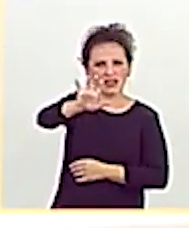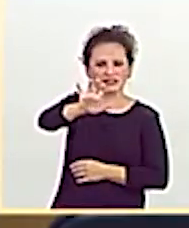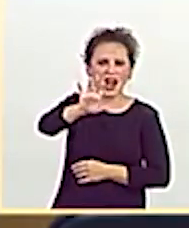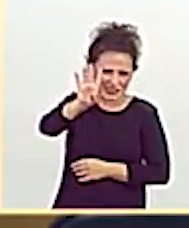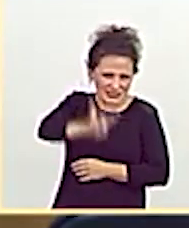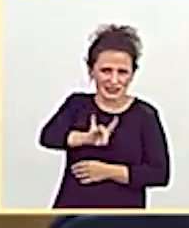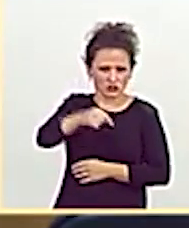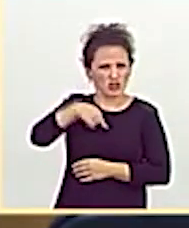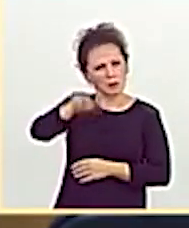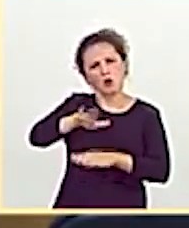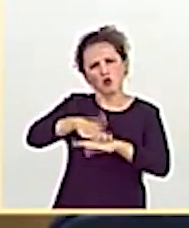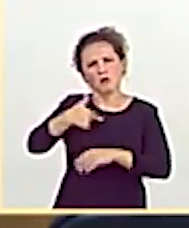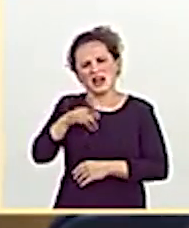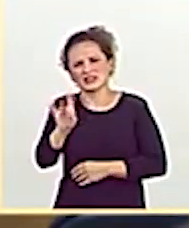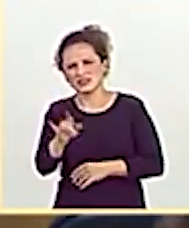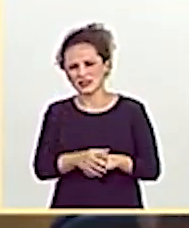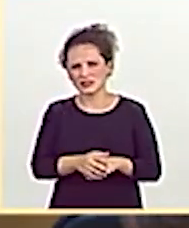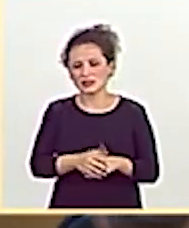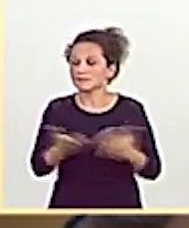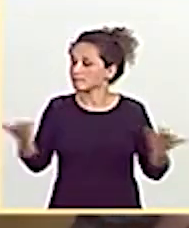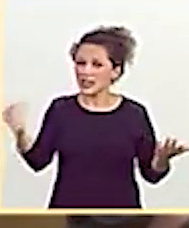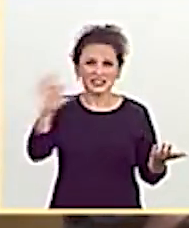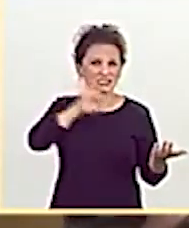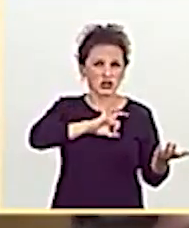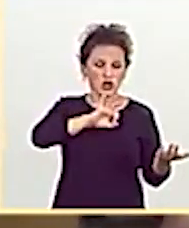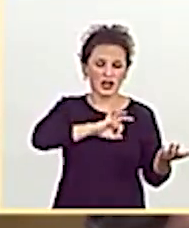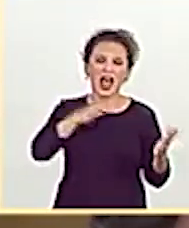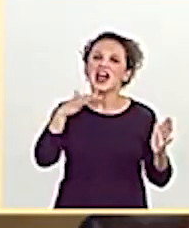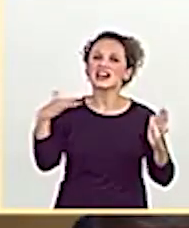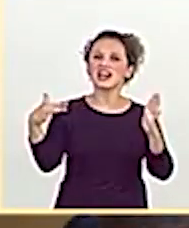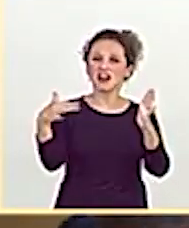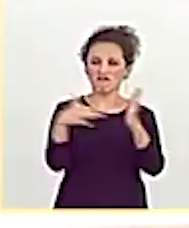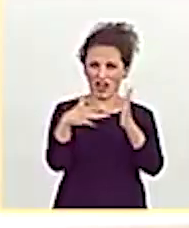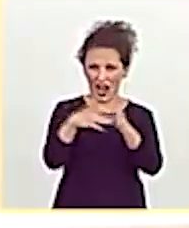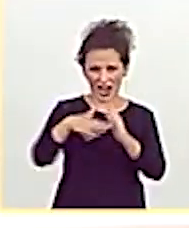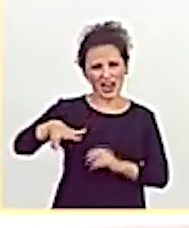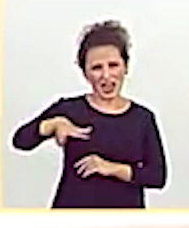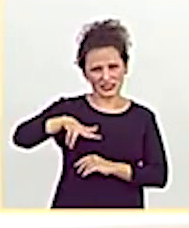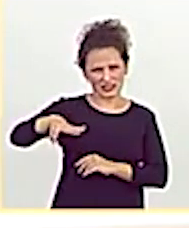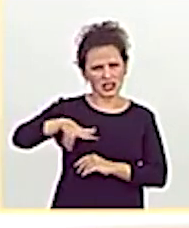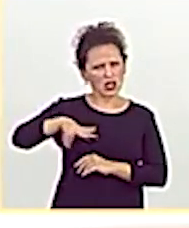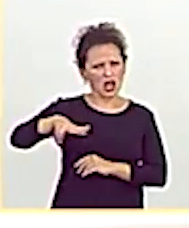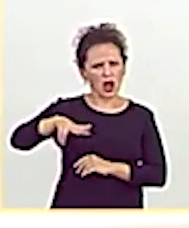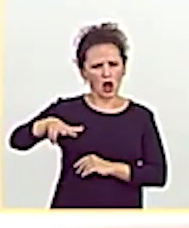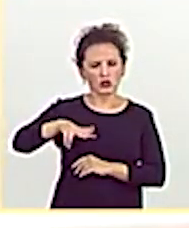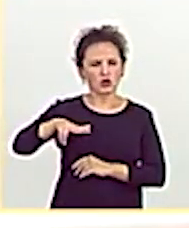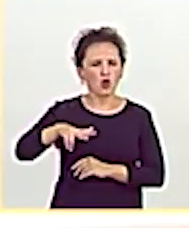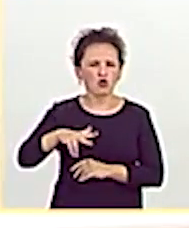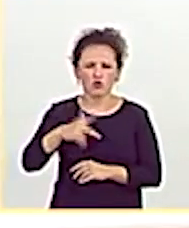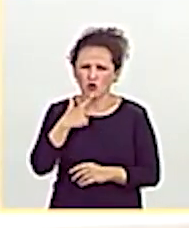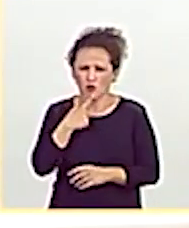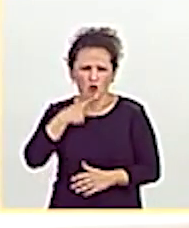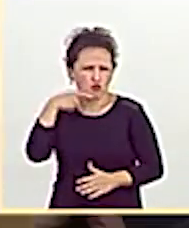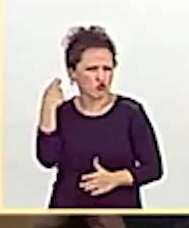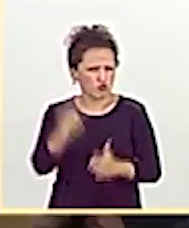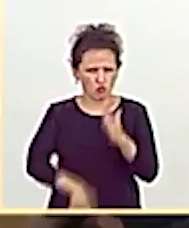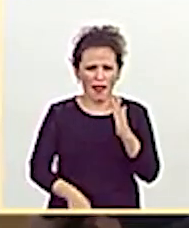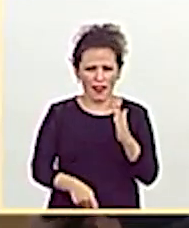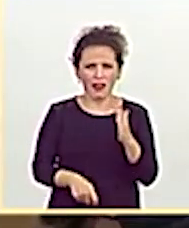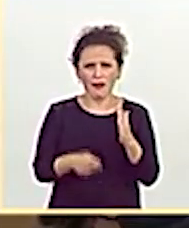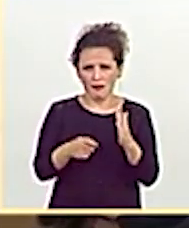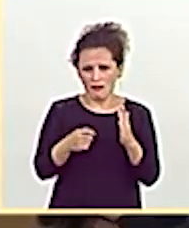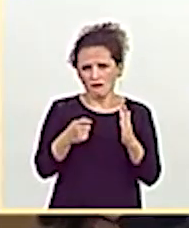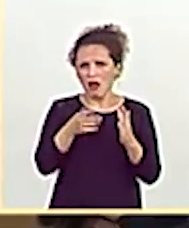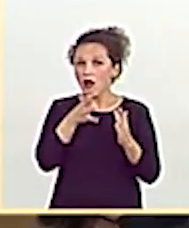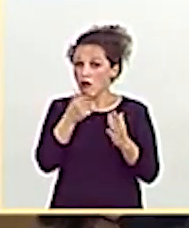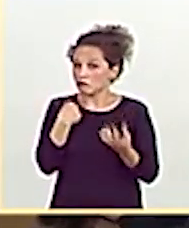culpable de eso. Señoría, hay un refrán castellano enormemente cruel y que les viene a ustedes